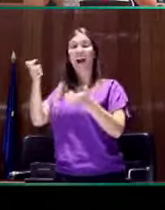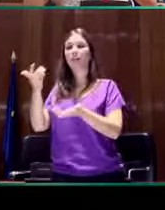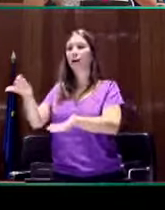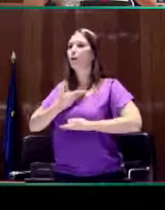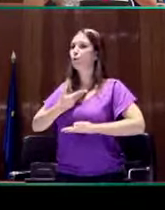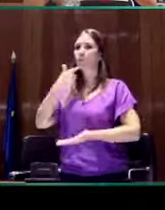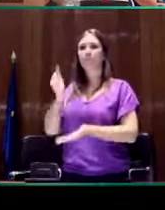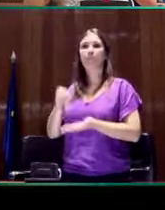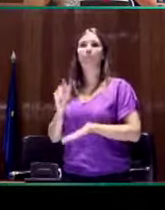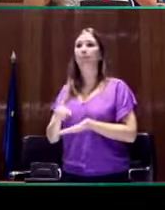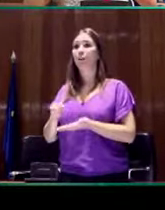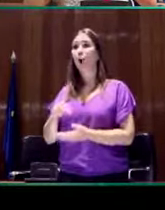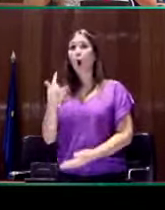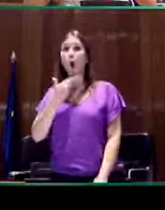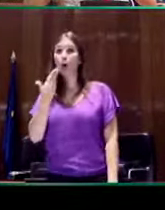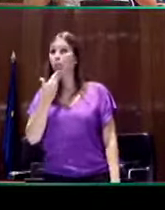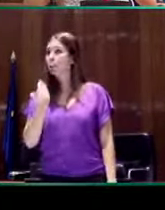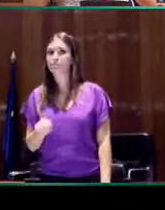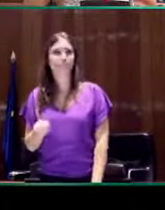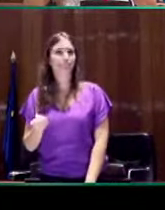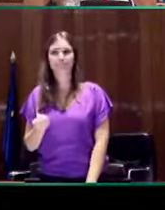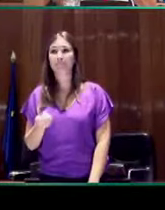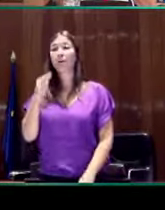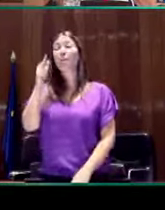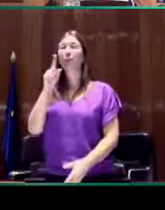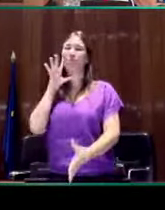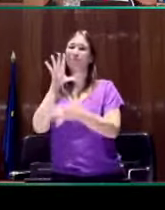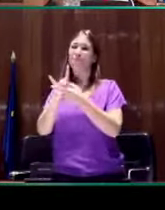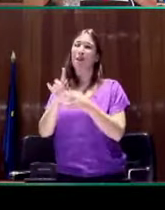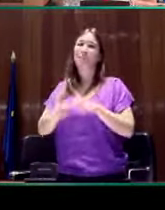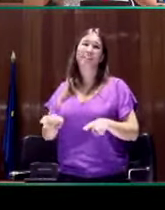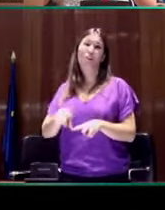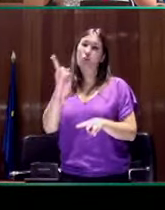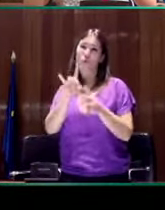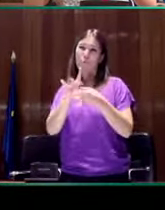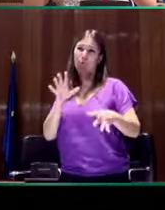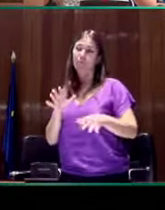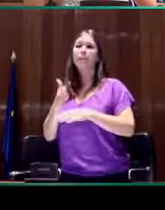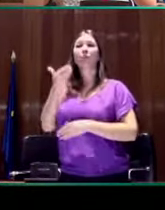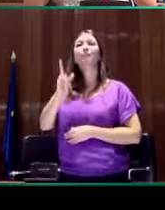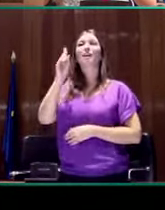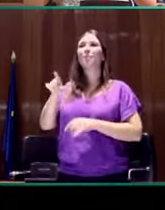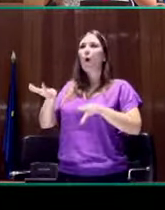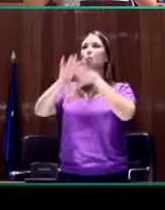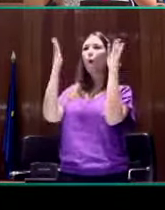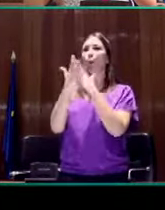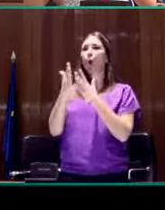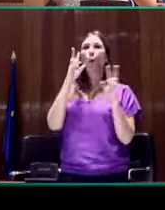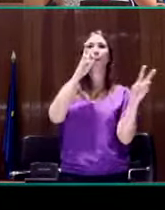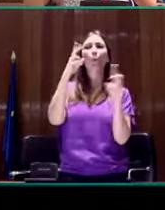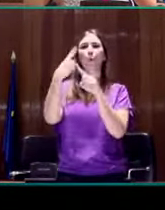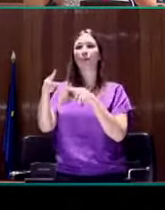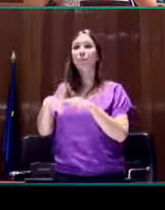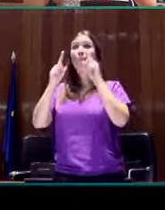caso que, en nuestro caso, nos interesa especialmente. Además, se relaciona con la forma de percibir el mundo. La adquisición